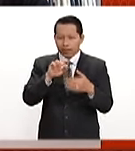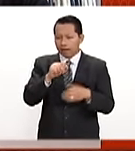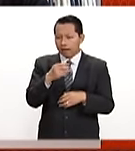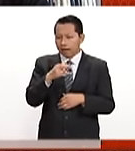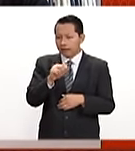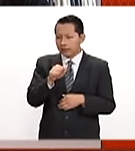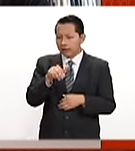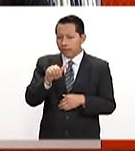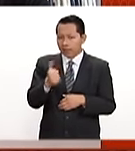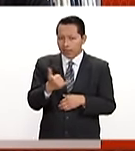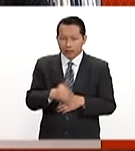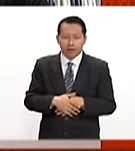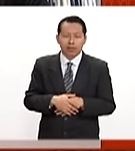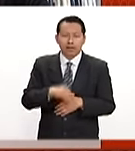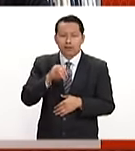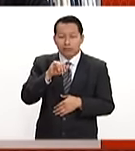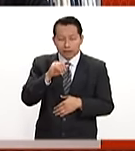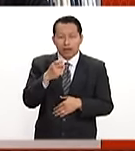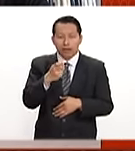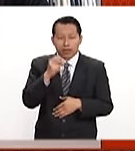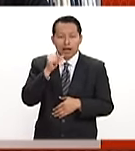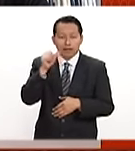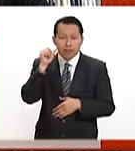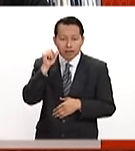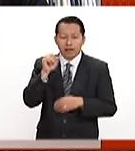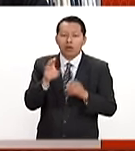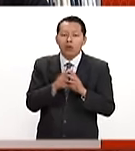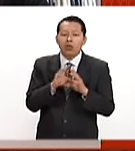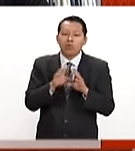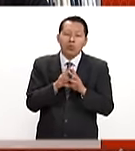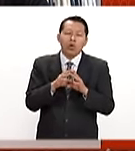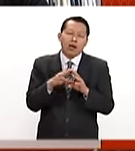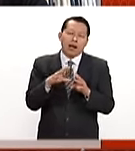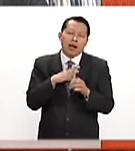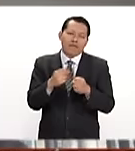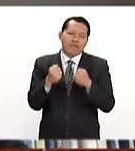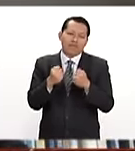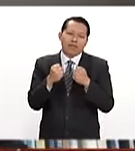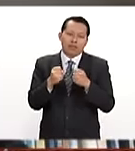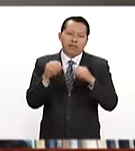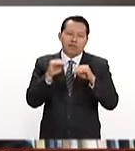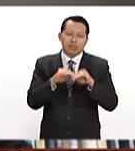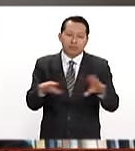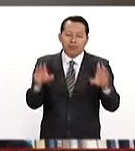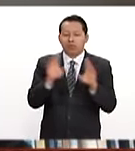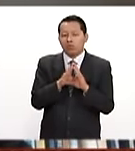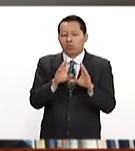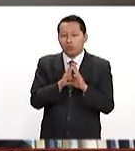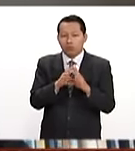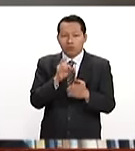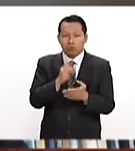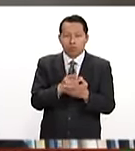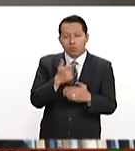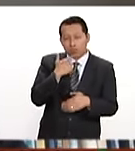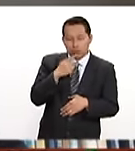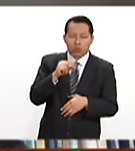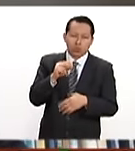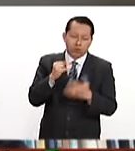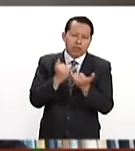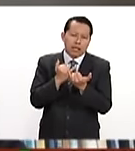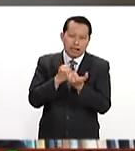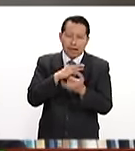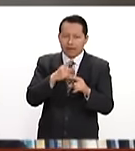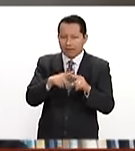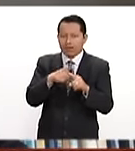Mell? Sí, en efecto, ayer ha causado mucho revuelo, no solamente en Gran Bretaña, sino en los